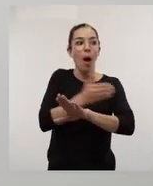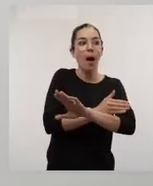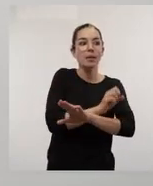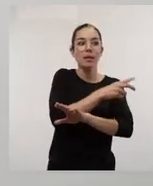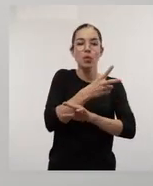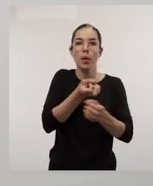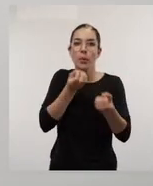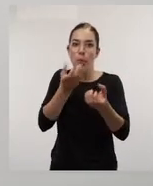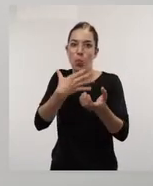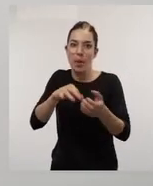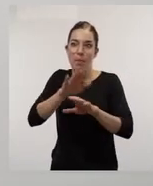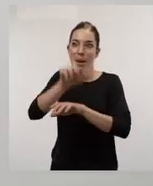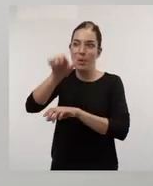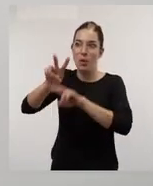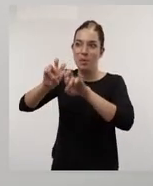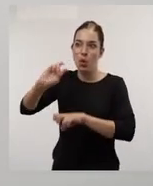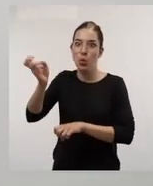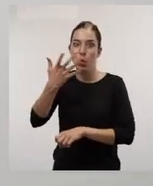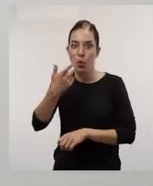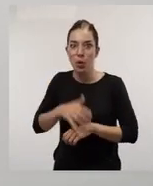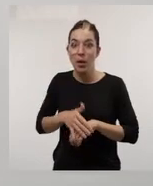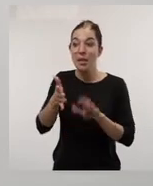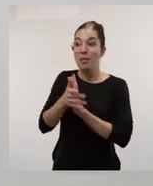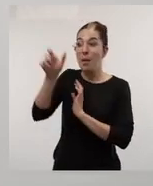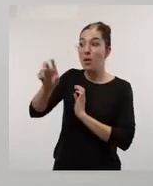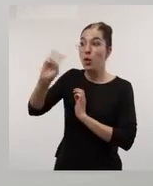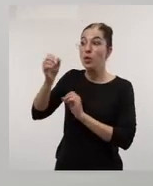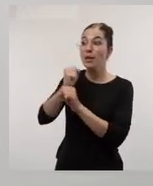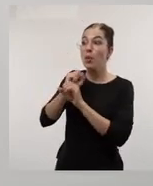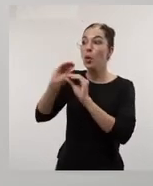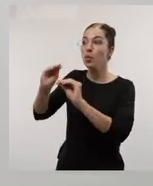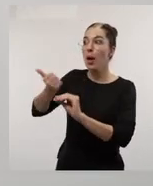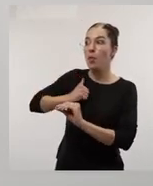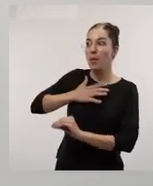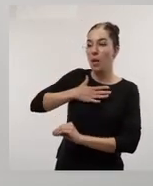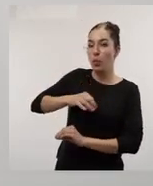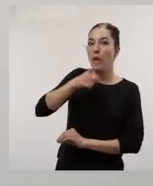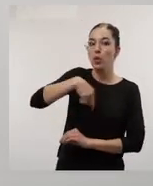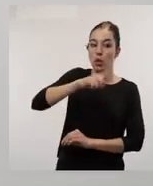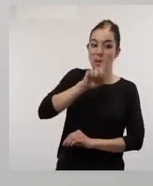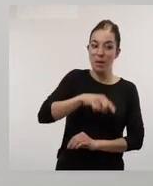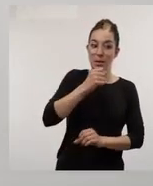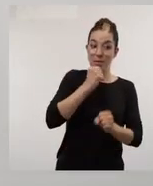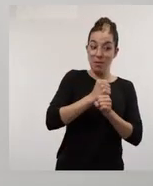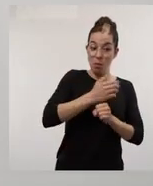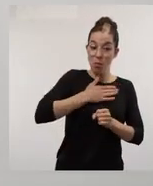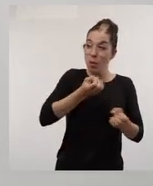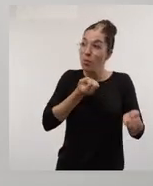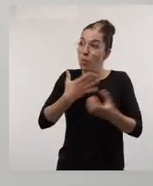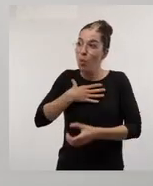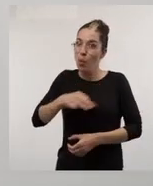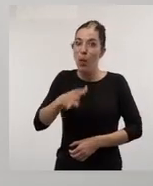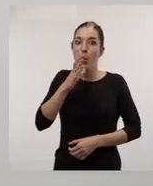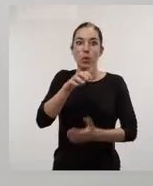investigadores de todo el mundo. Podemos con gran facilidad trabajar con el trabajo de otros y lo hemos puesto a disposición de esos otros. Por eso